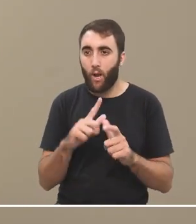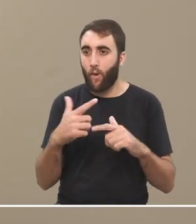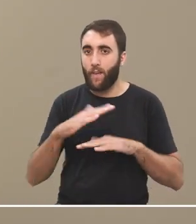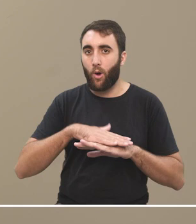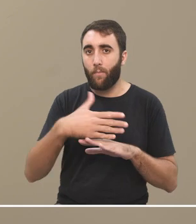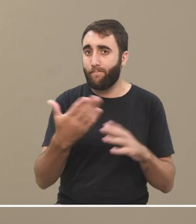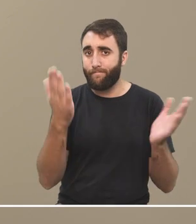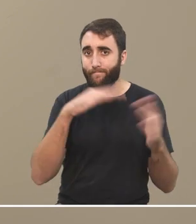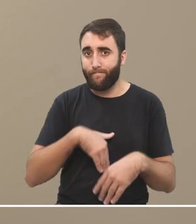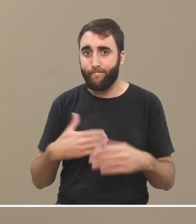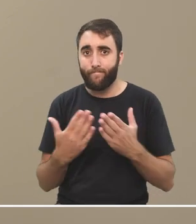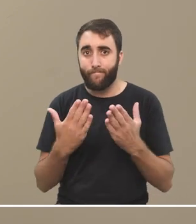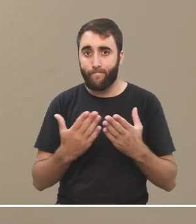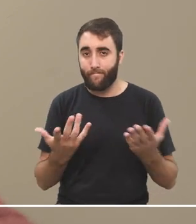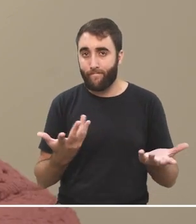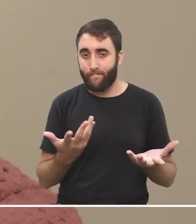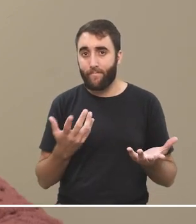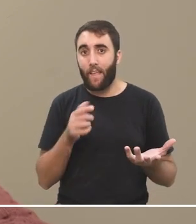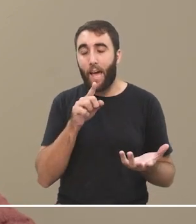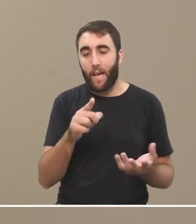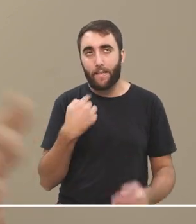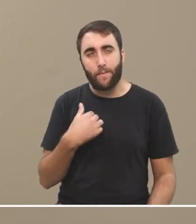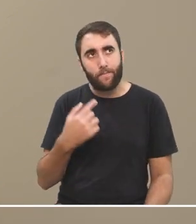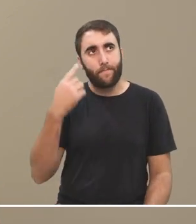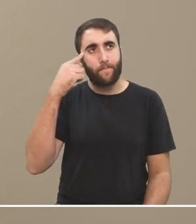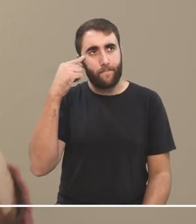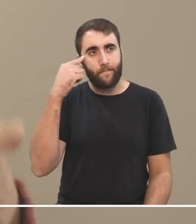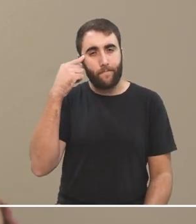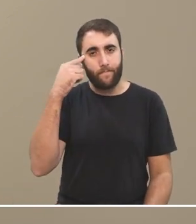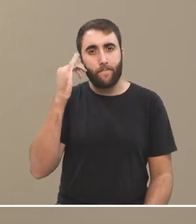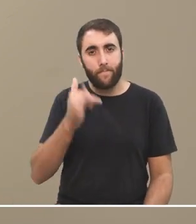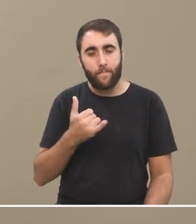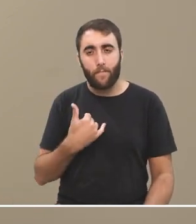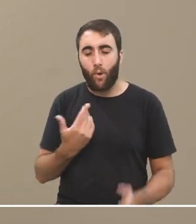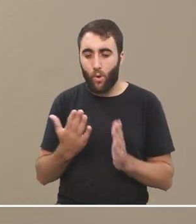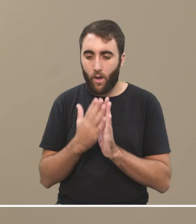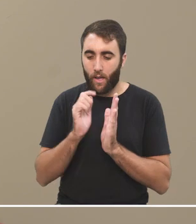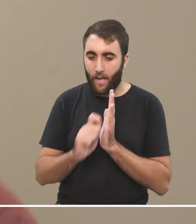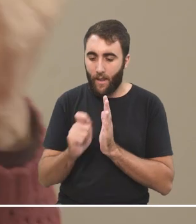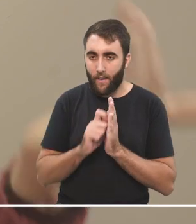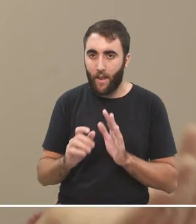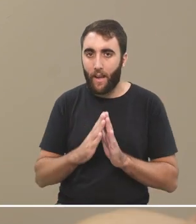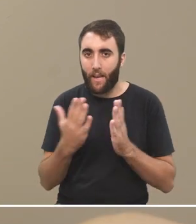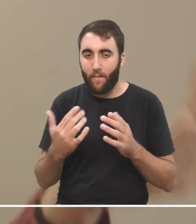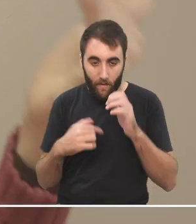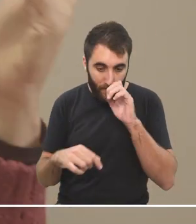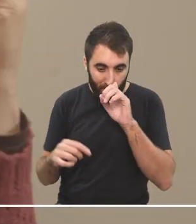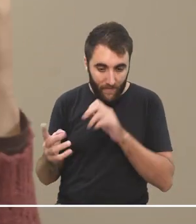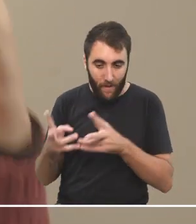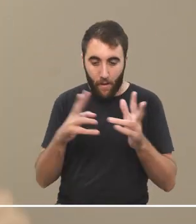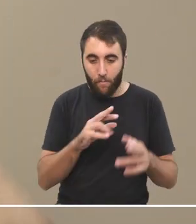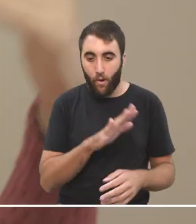del aprendizaje online. Y ahí me resonó esta otra preocupación que yo tuve al escribir el libro, que era, en esa época,